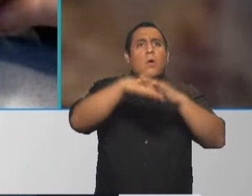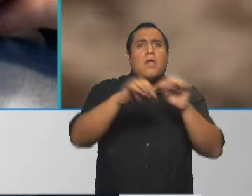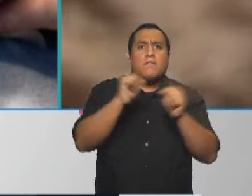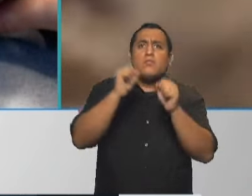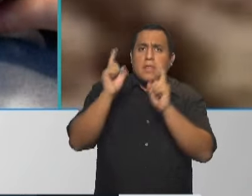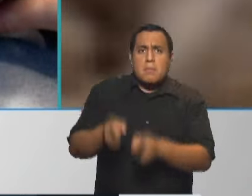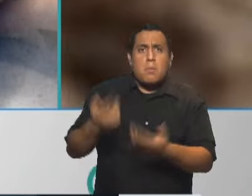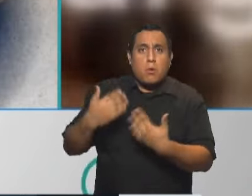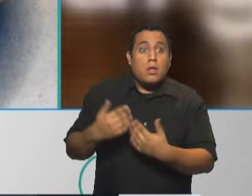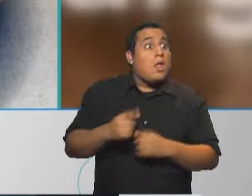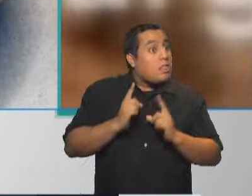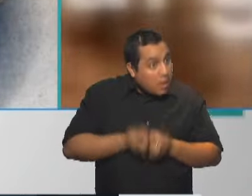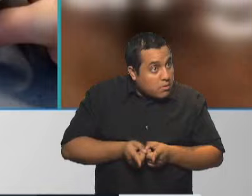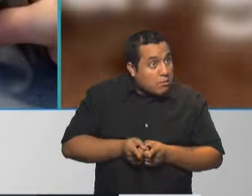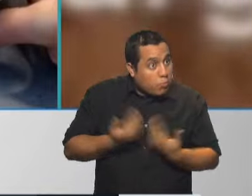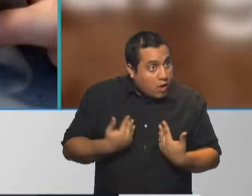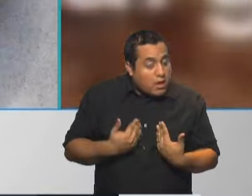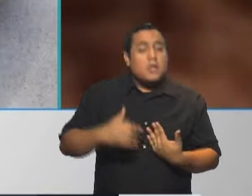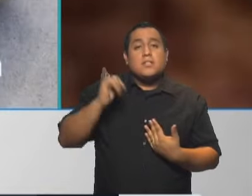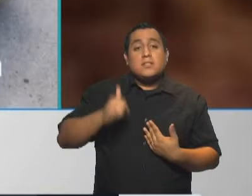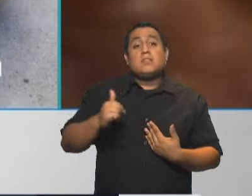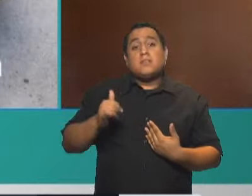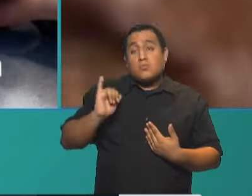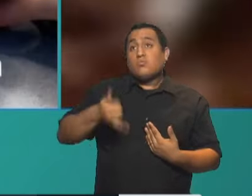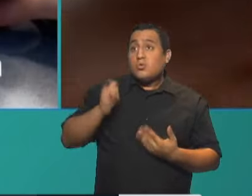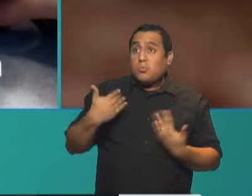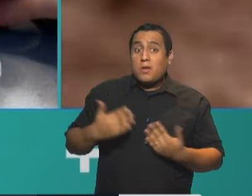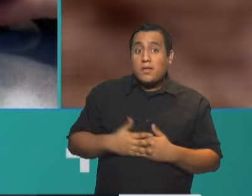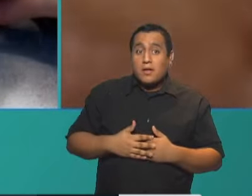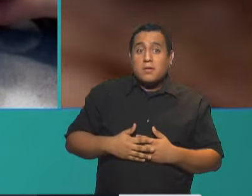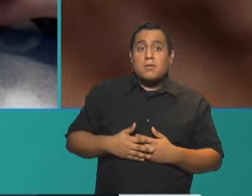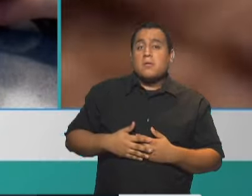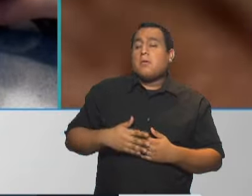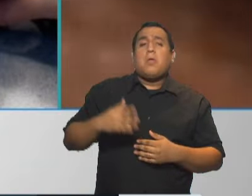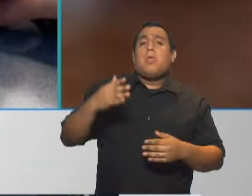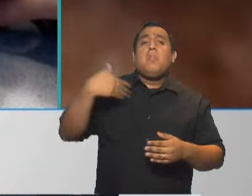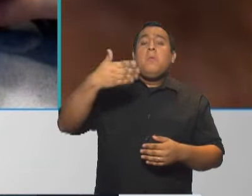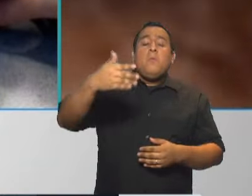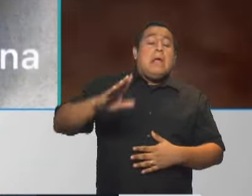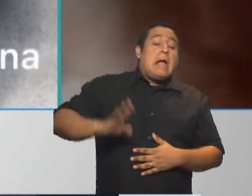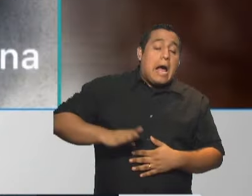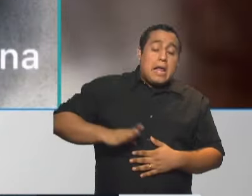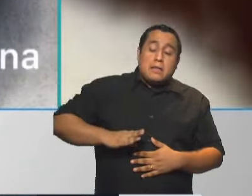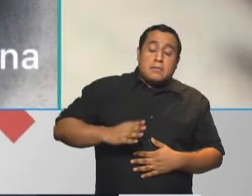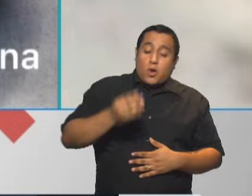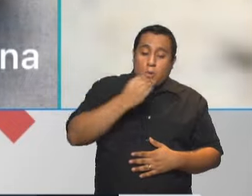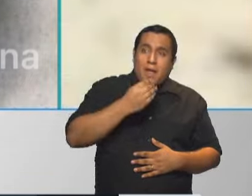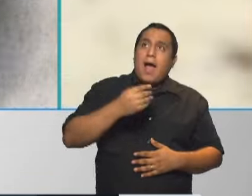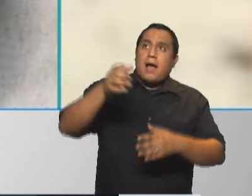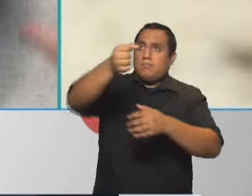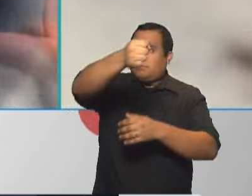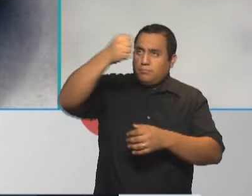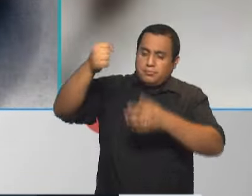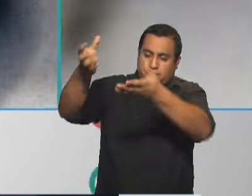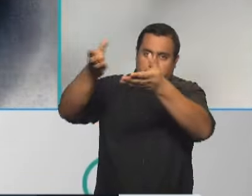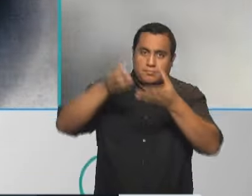entonces si en algún momento tenemos ganas de comer directamente nos bajamos un cuadradito que lo podemos descongelar